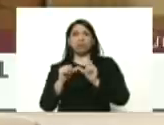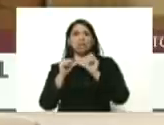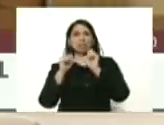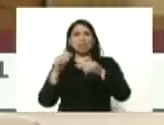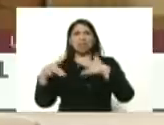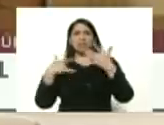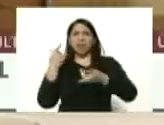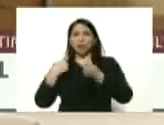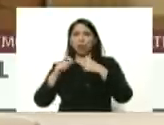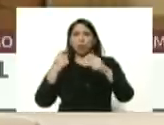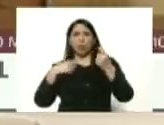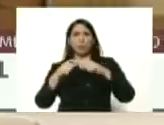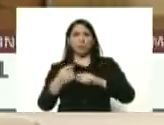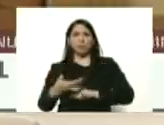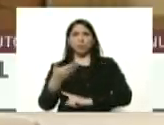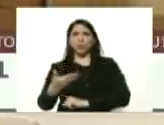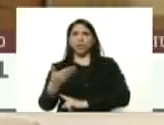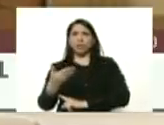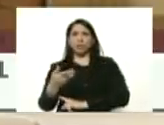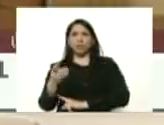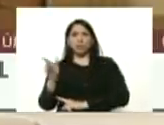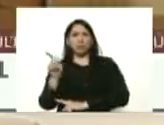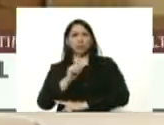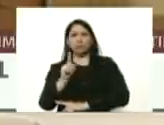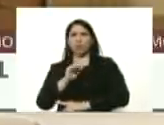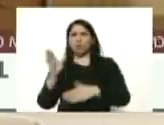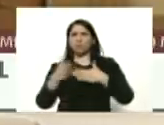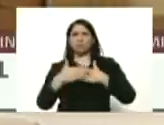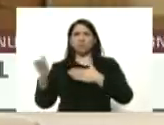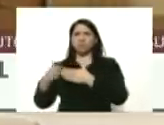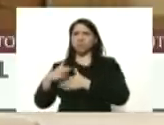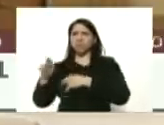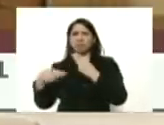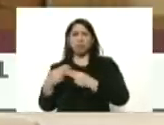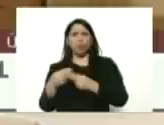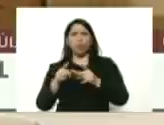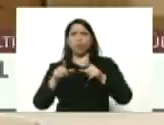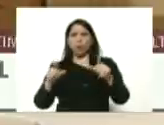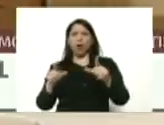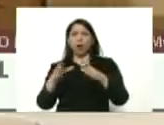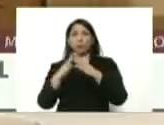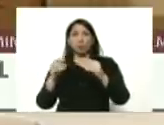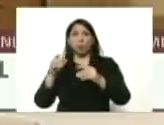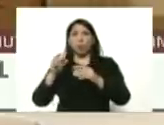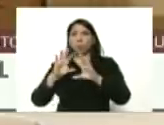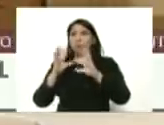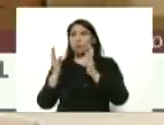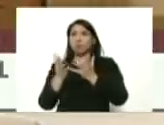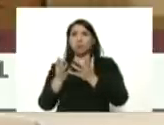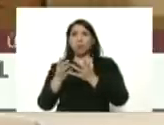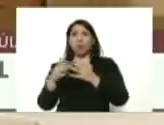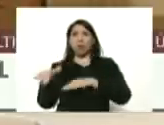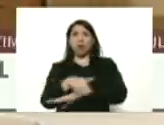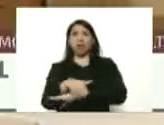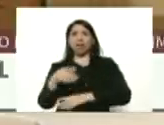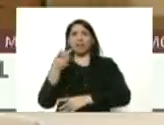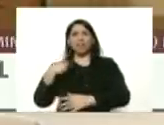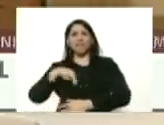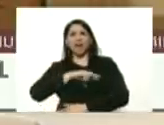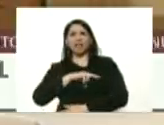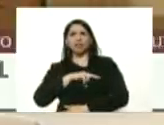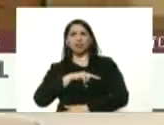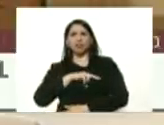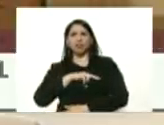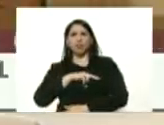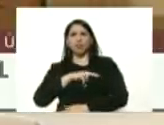económica fundamental no había que cerrar ningún tipo de establecimiento y todo el mundo en la calle con ese falso concepto